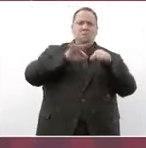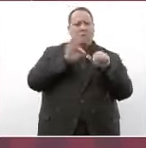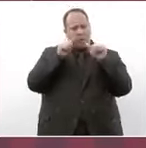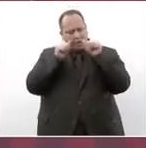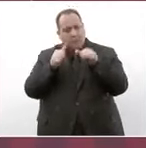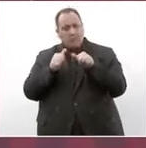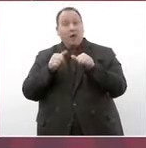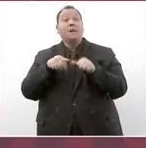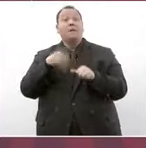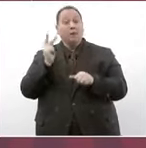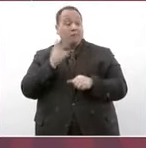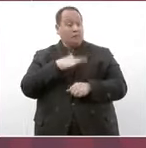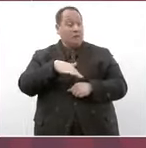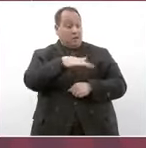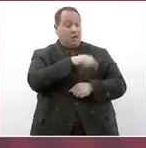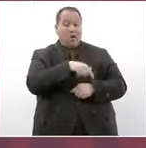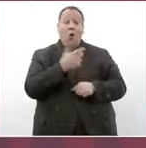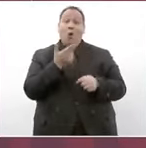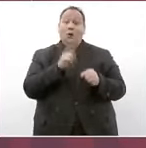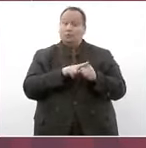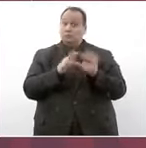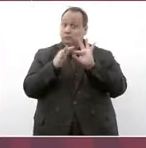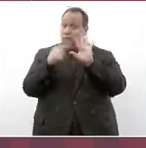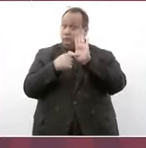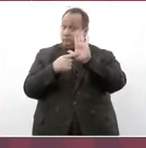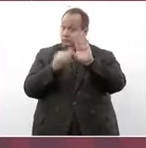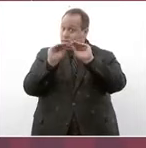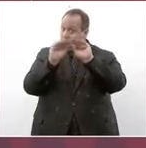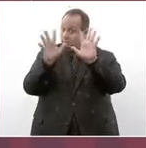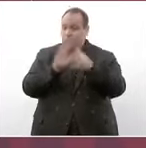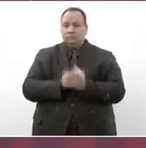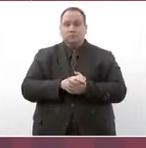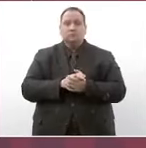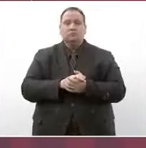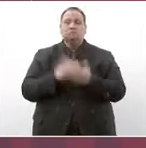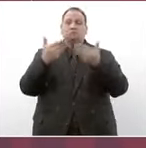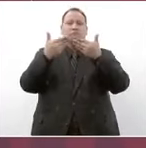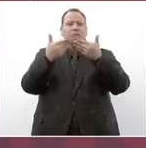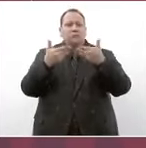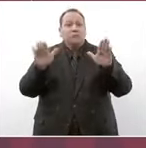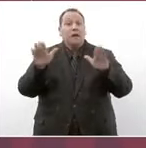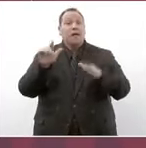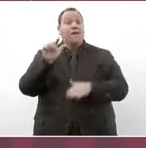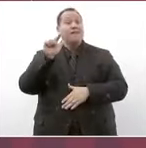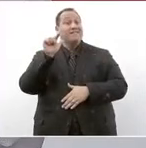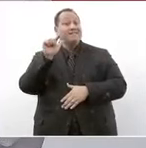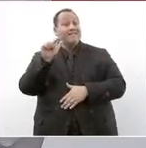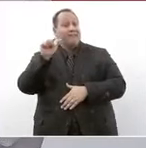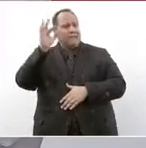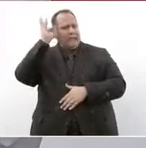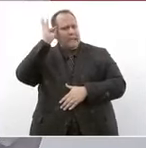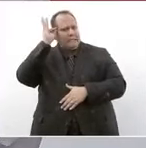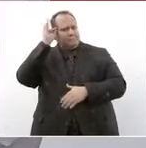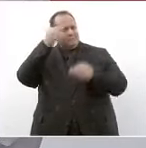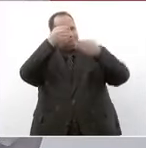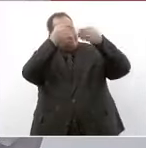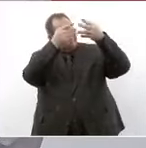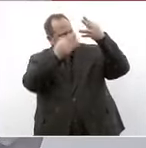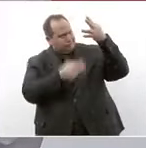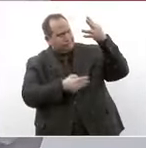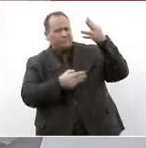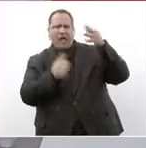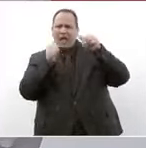Pero ofrecerá, y quiero dejarlo muy claro, la reactivación de 17 servicios de atención.